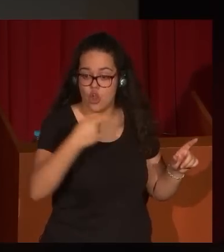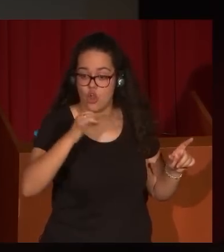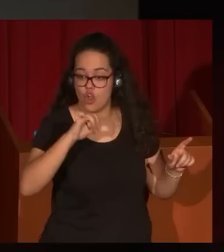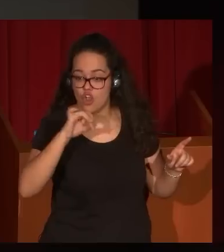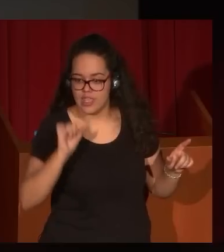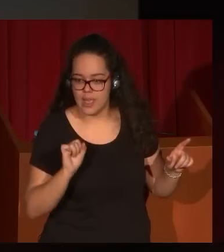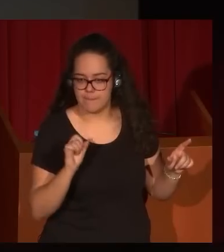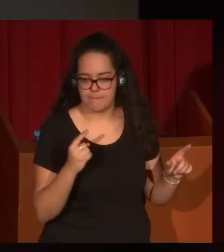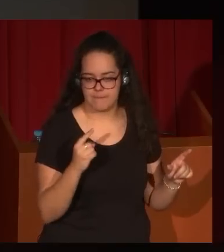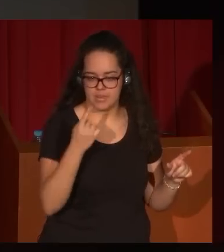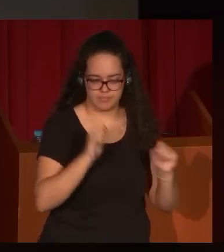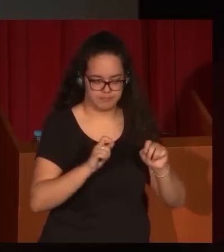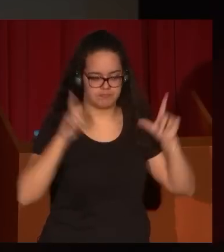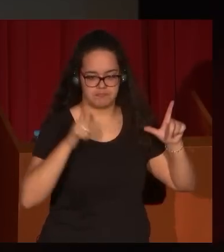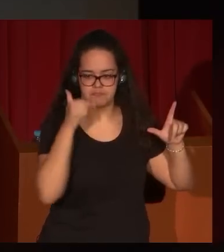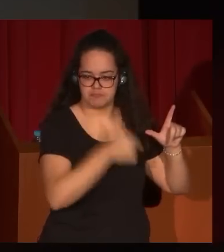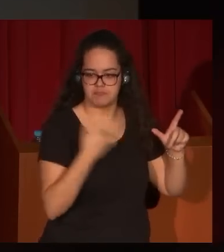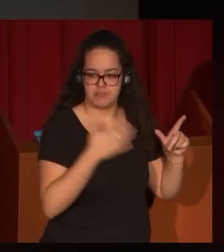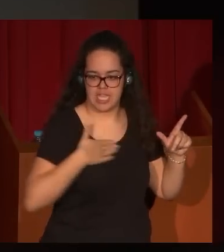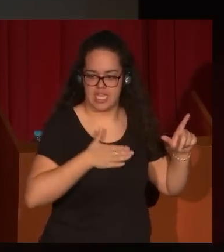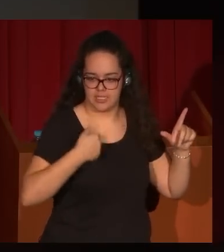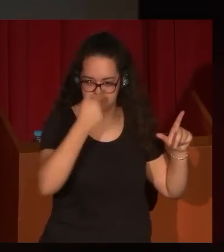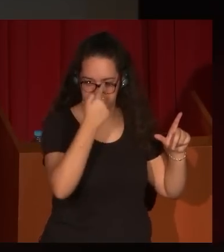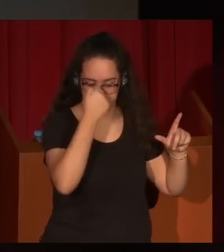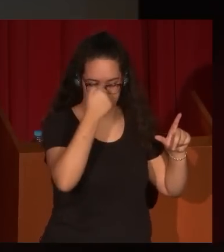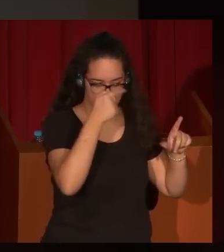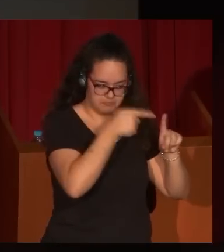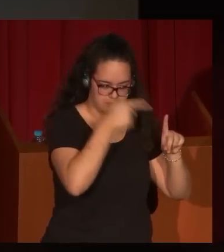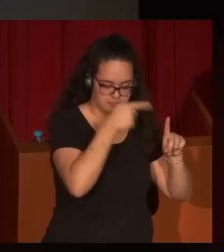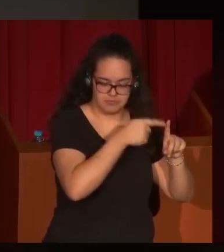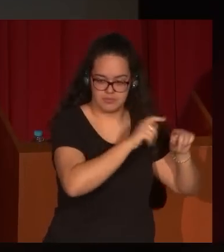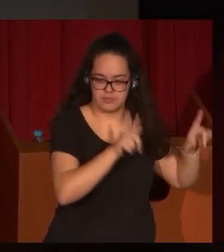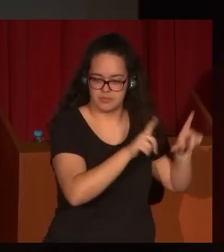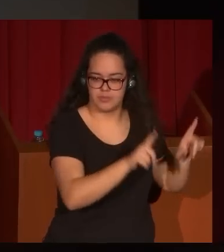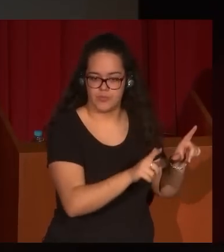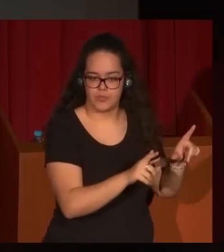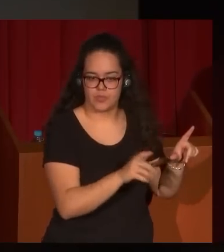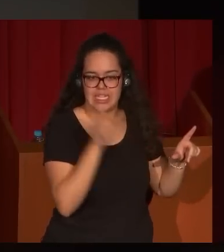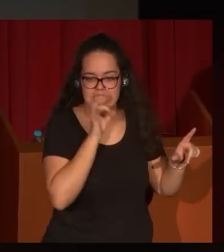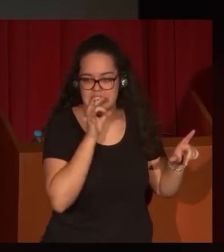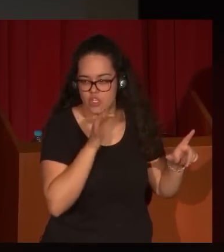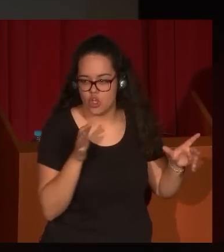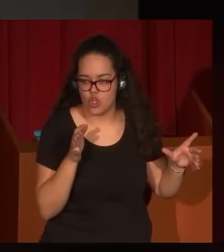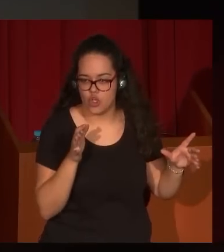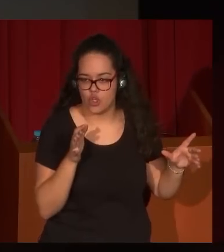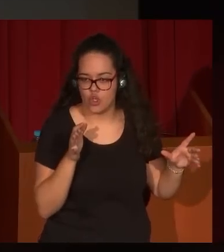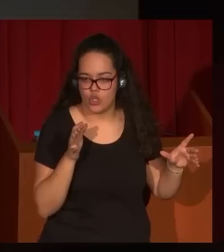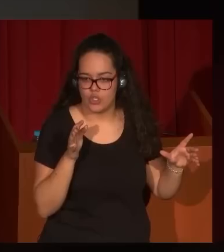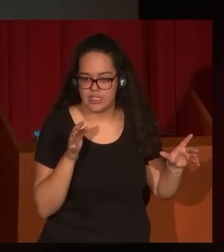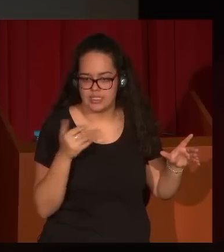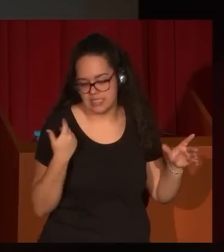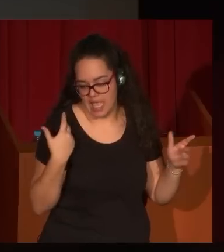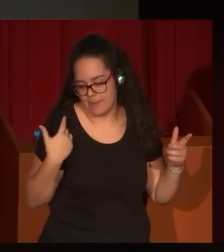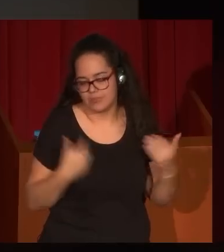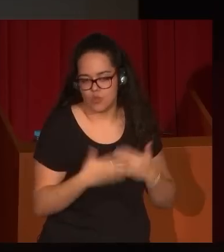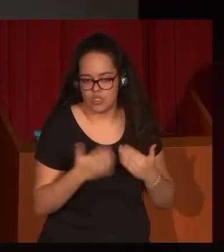Lázaro, como el gran genio, obviamente lo es, del siglo XIX, es más contemporáneo, y